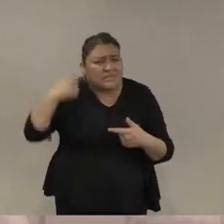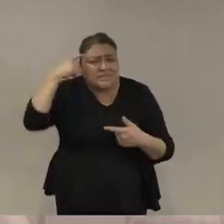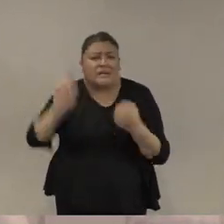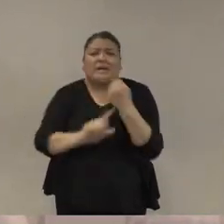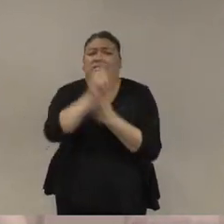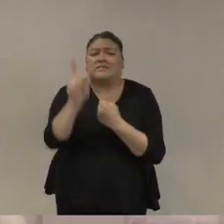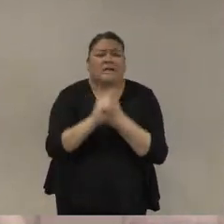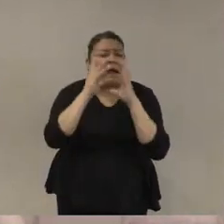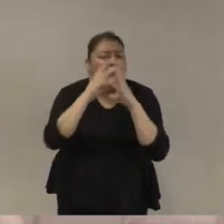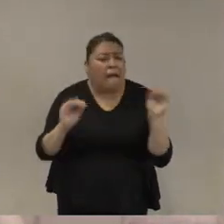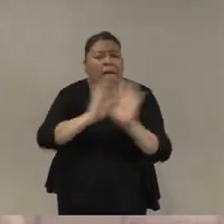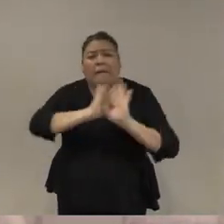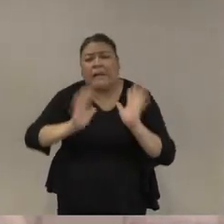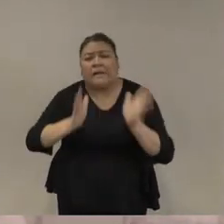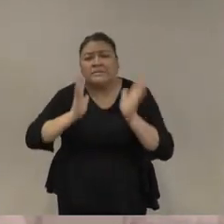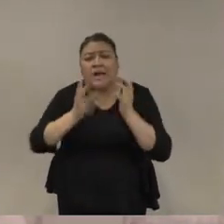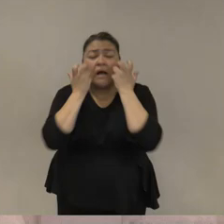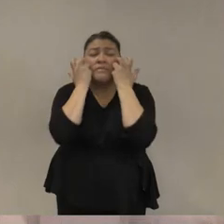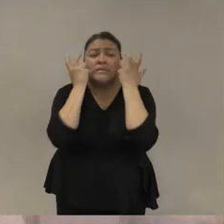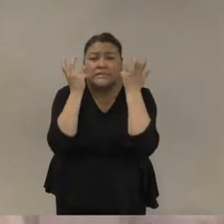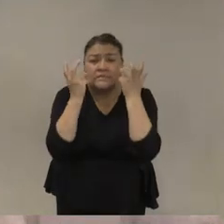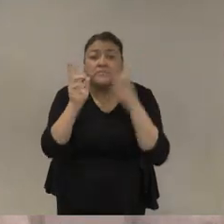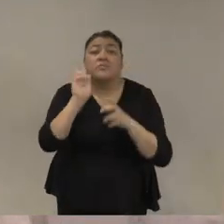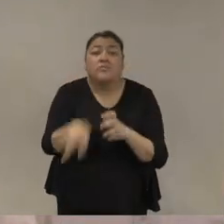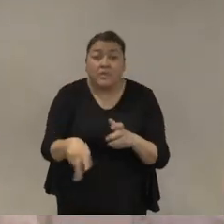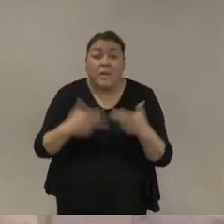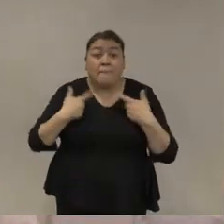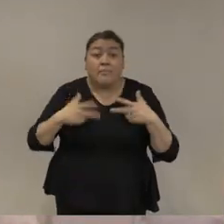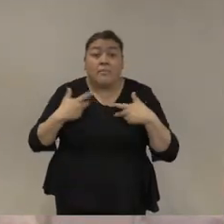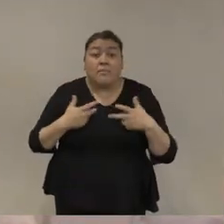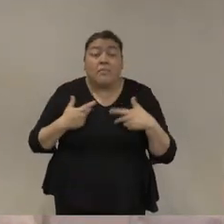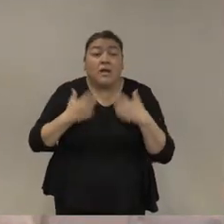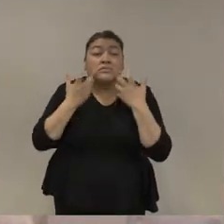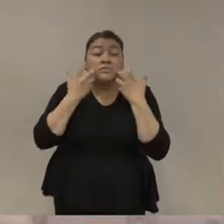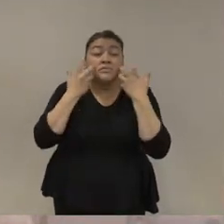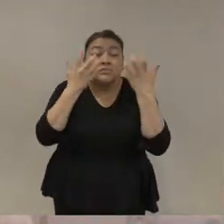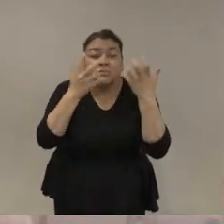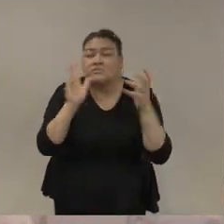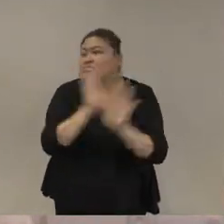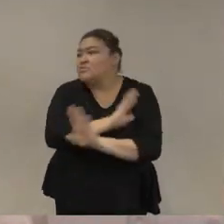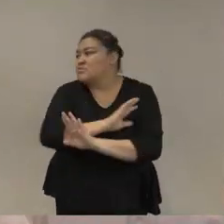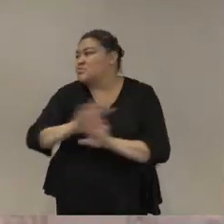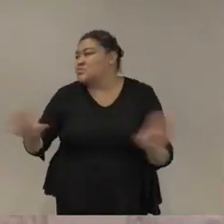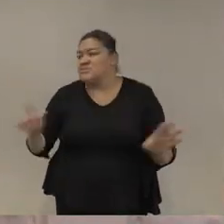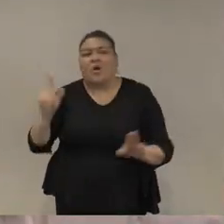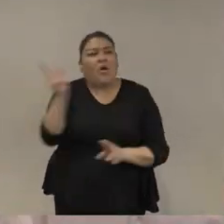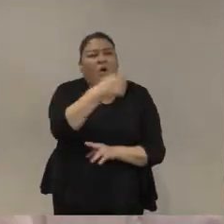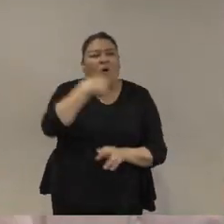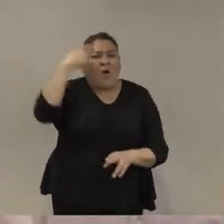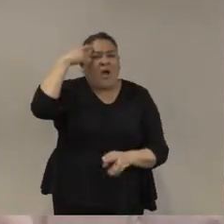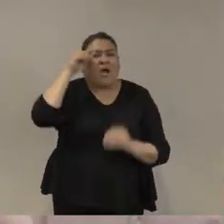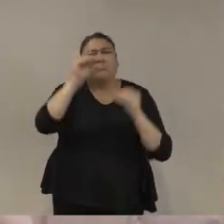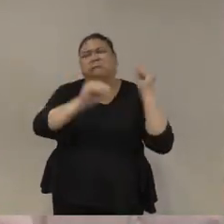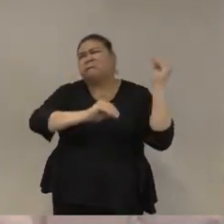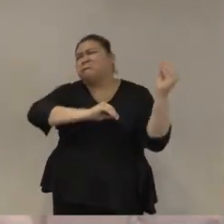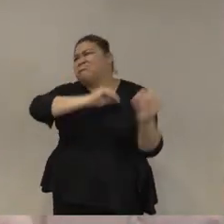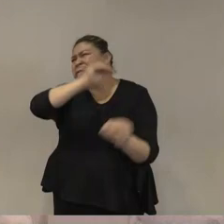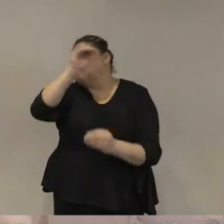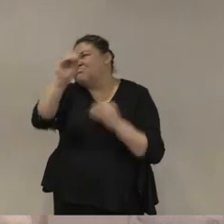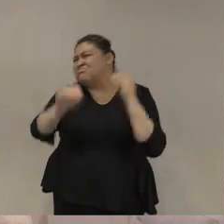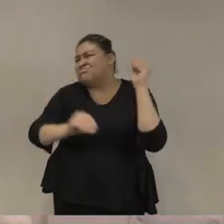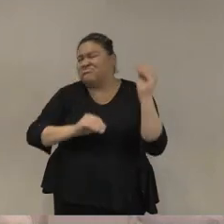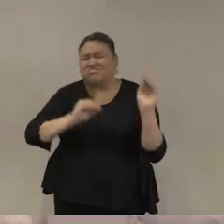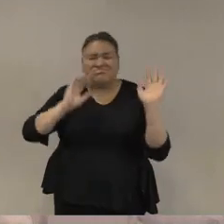resuelva y hay una especie de desesperación con el debate intelectual sobre algo que me